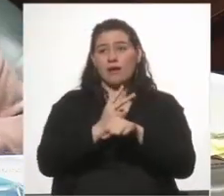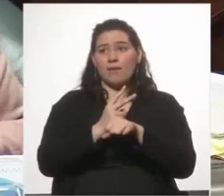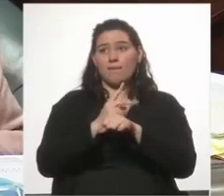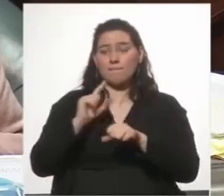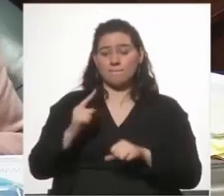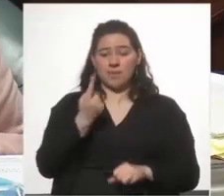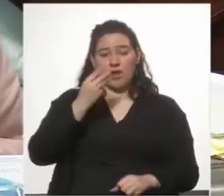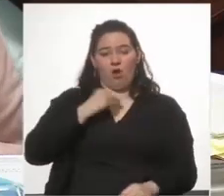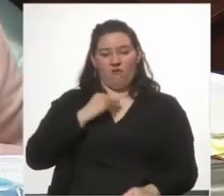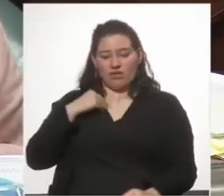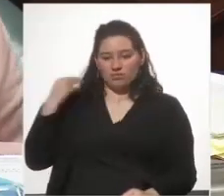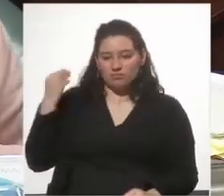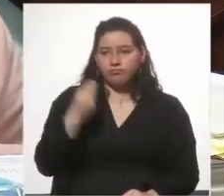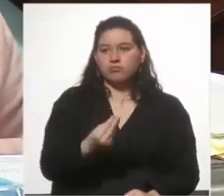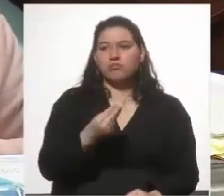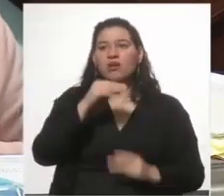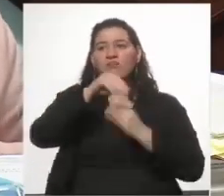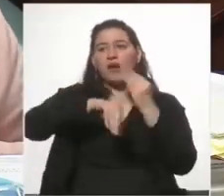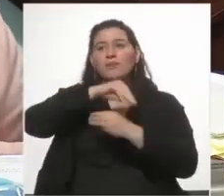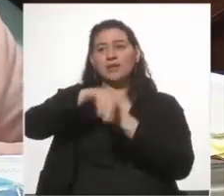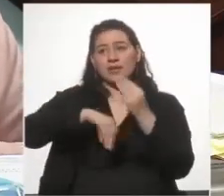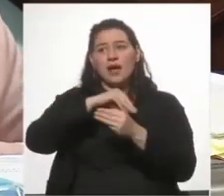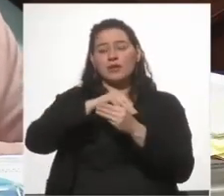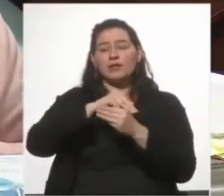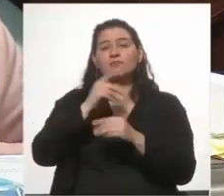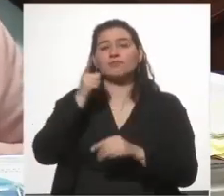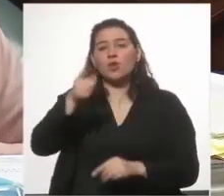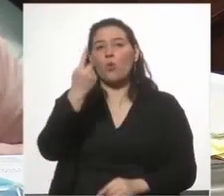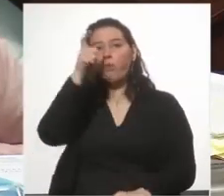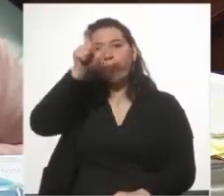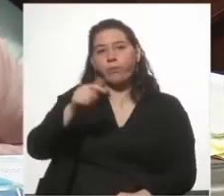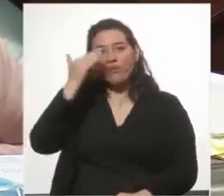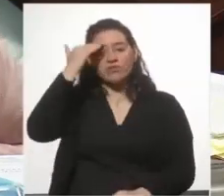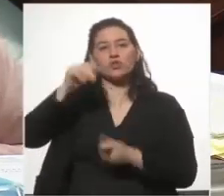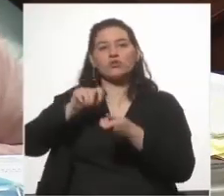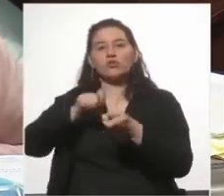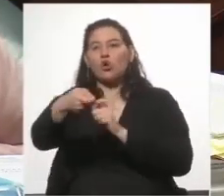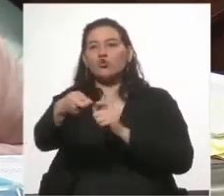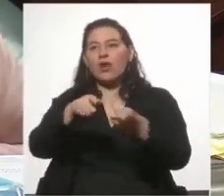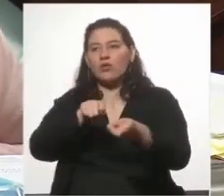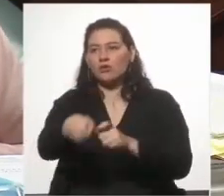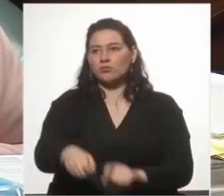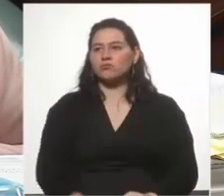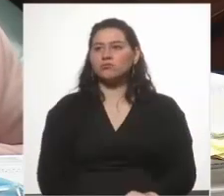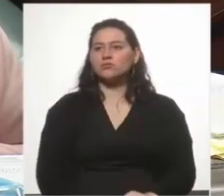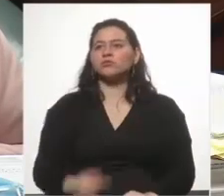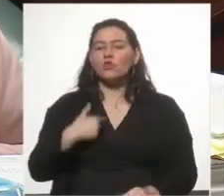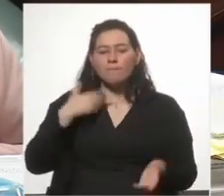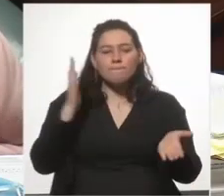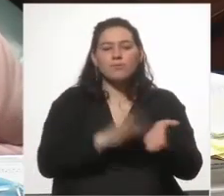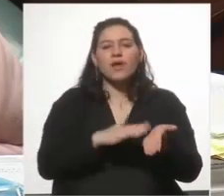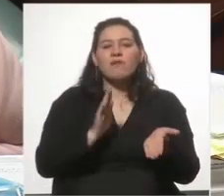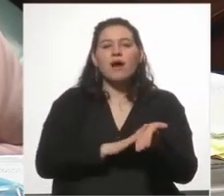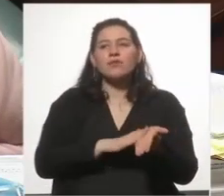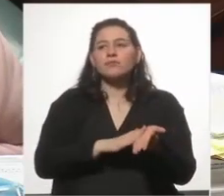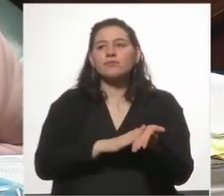cargo de confianza, los familiares acusaron a un profesor de haber sido torturador. Y yo pedí pruebas.